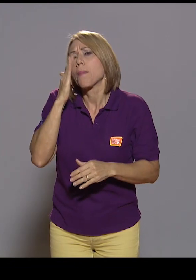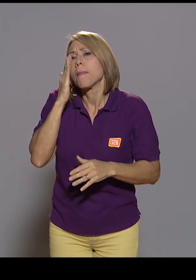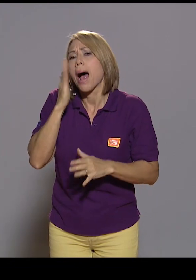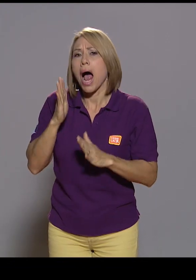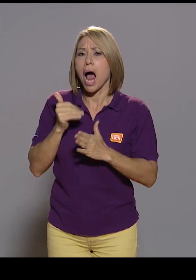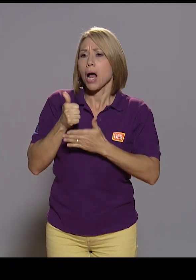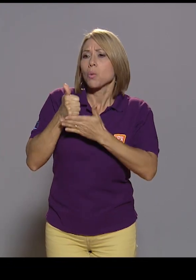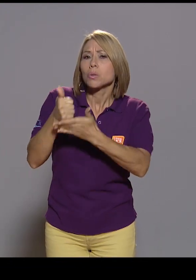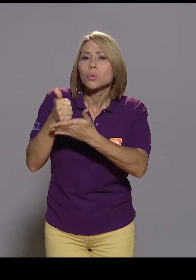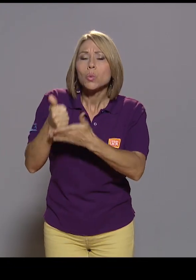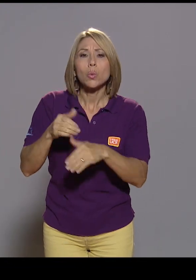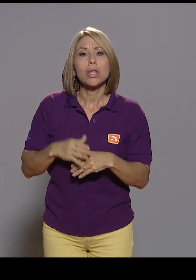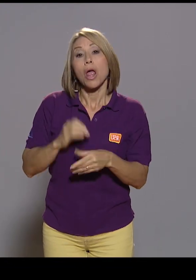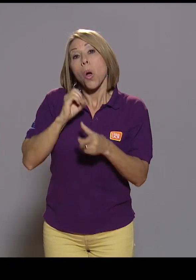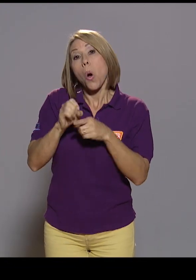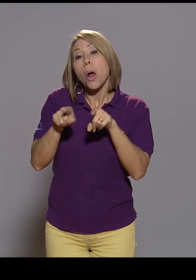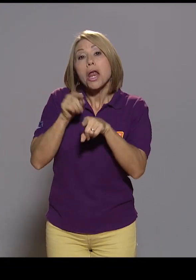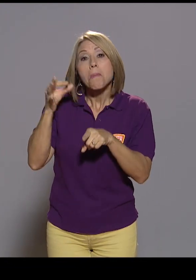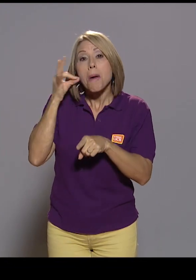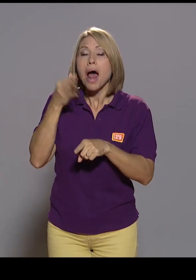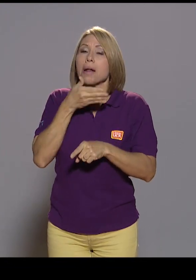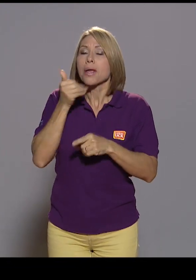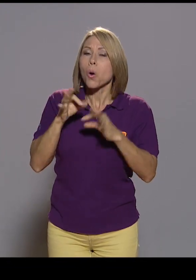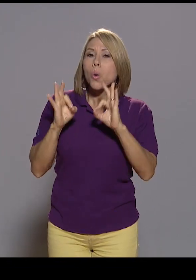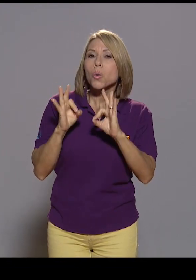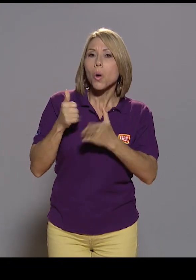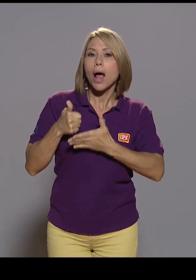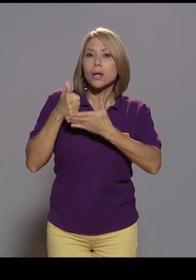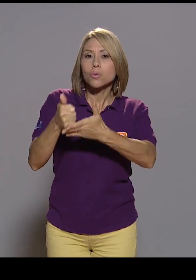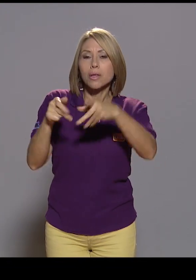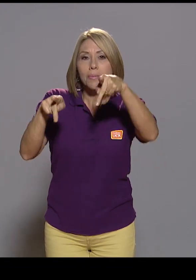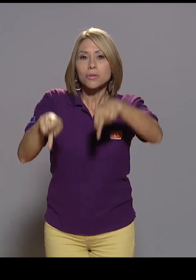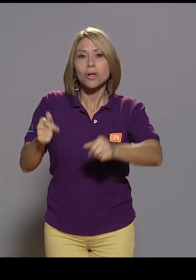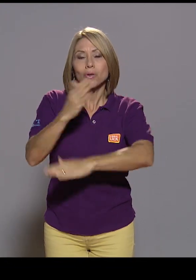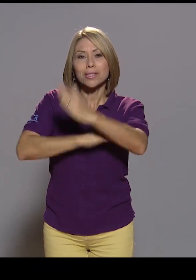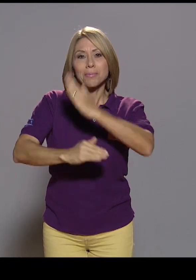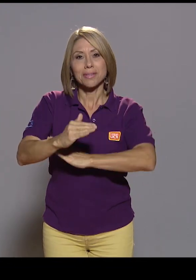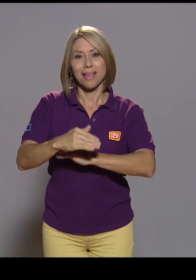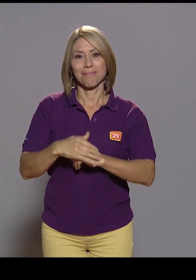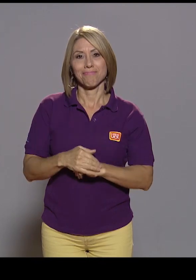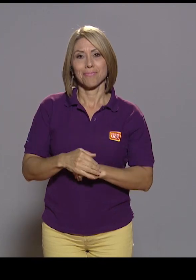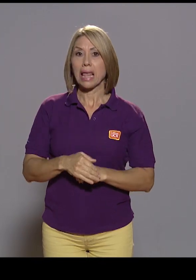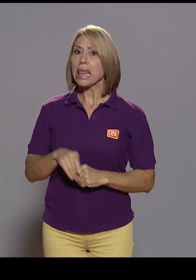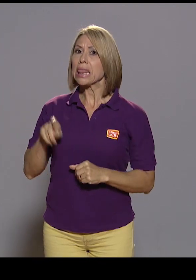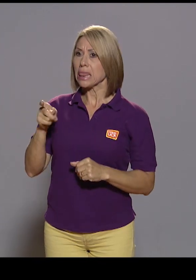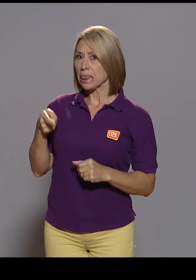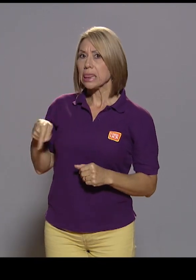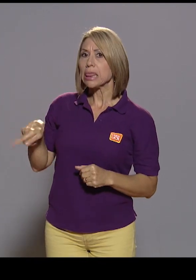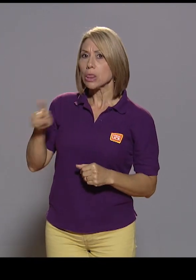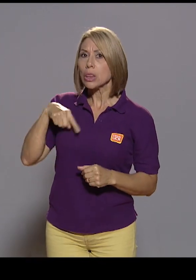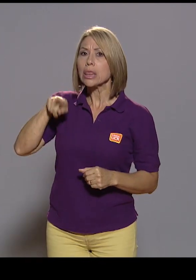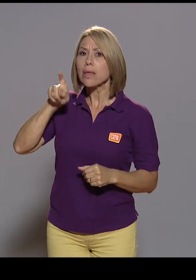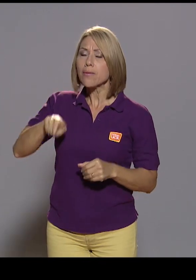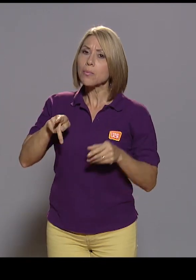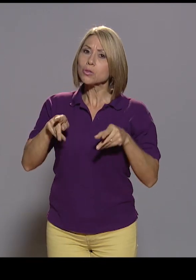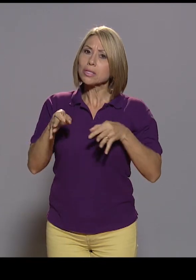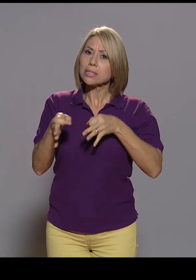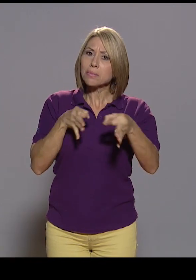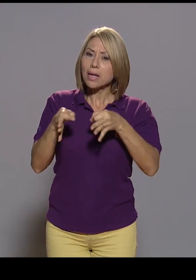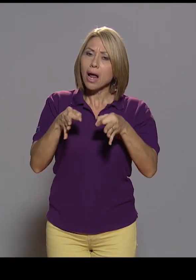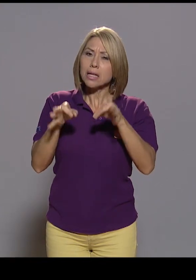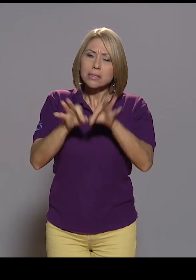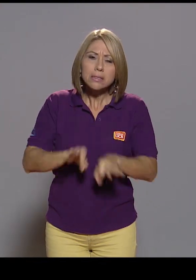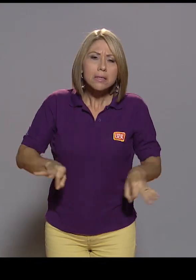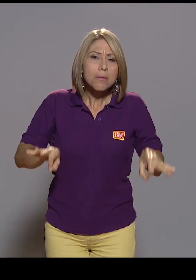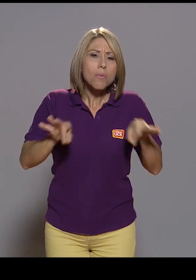hermana para ayudar a la persona con discapacidad? También explicar la relevancia de que sea un profesional pagado